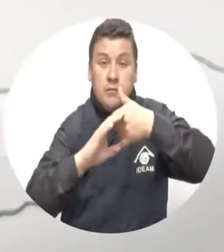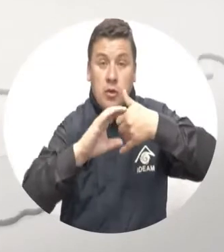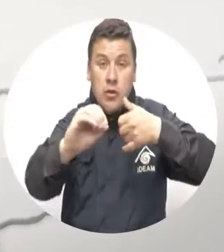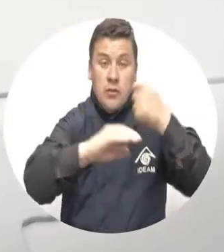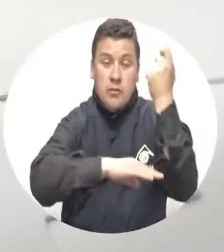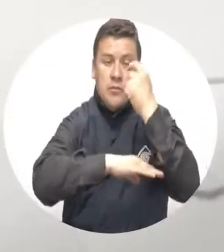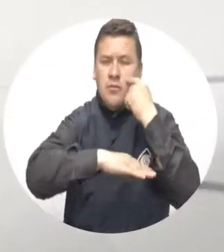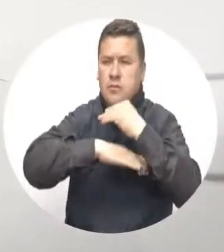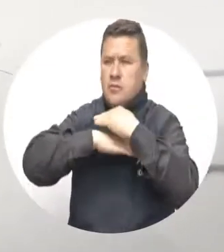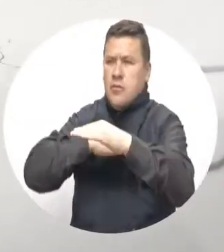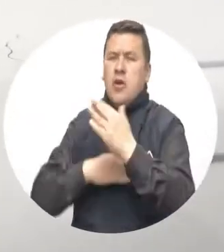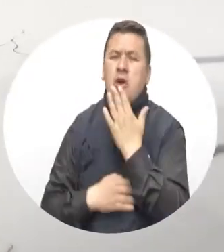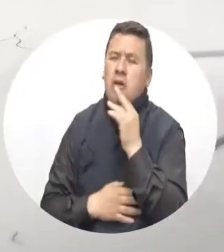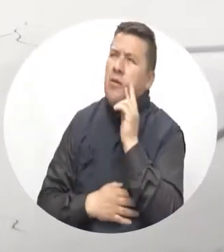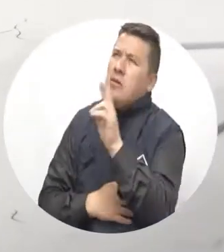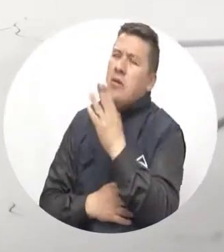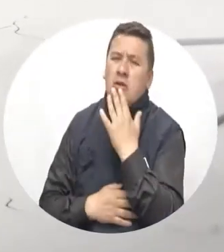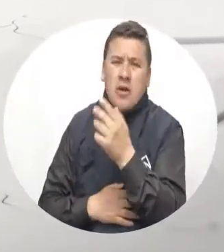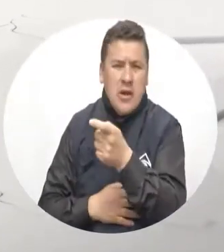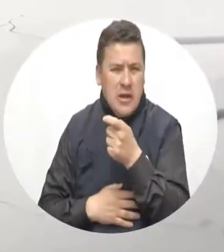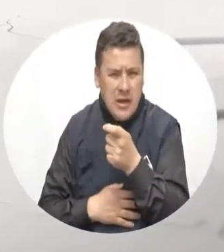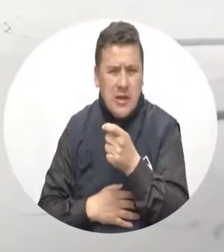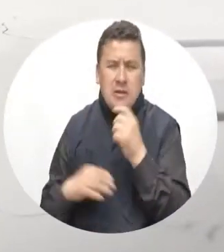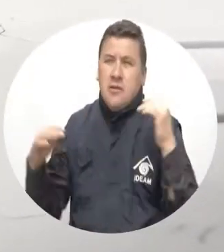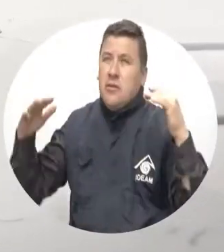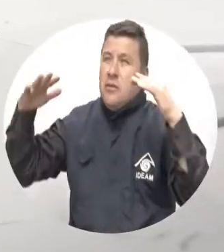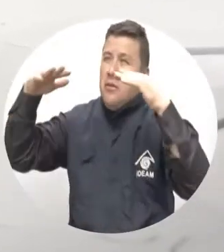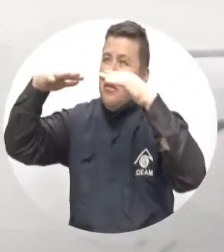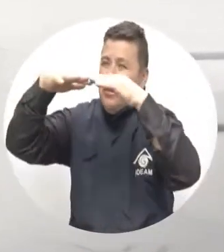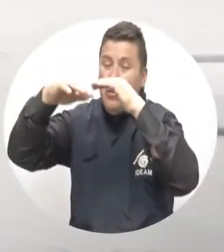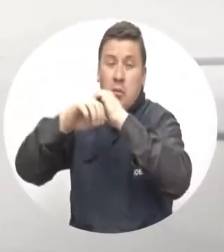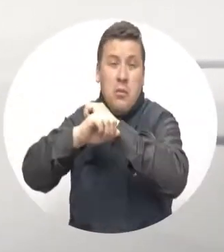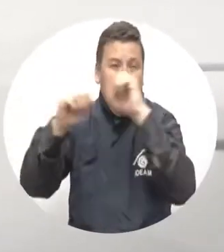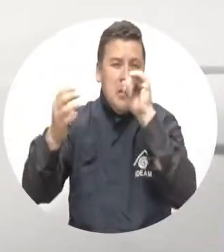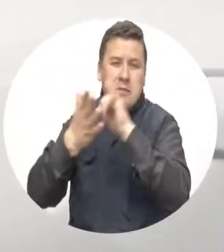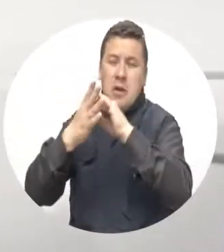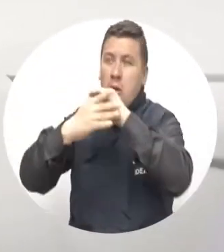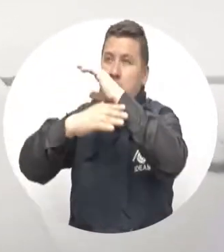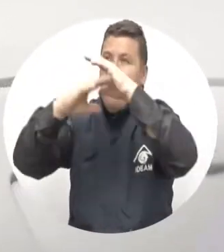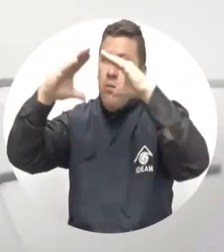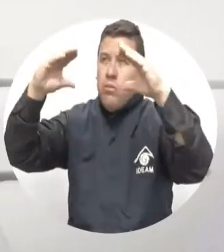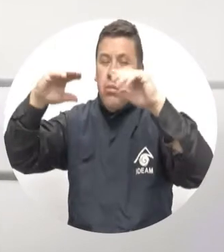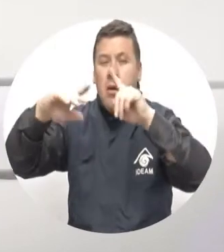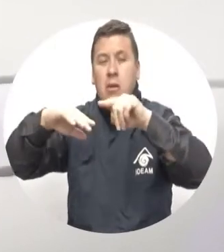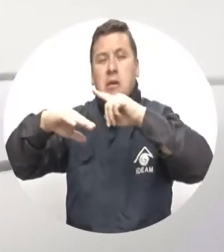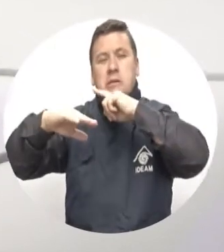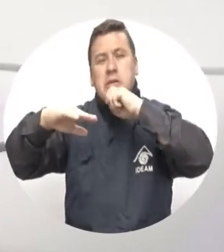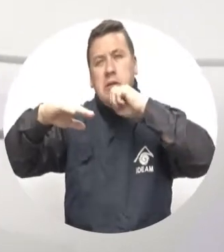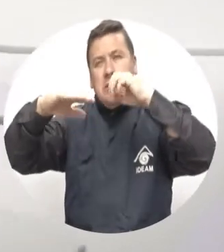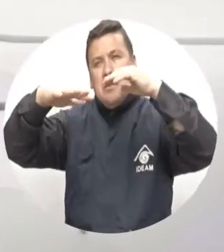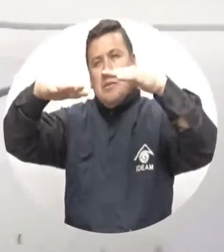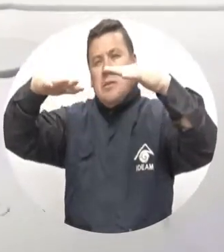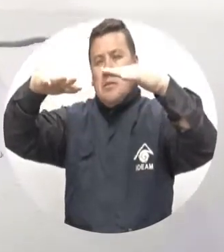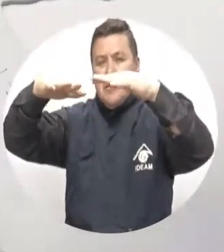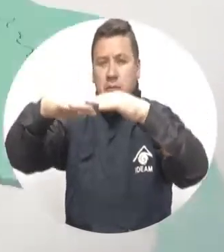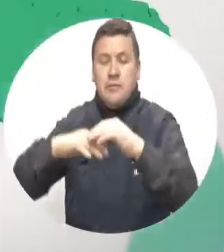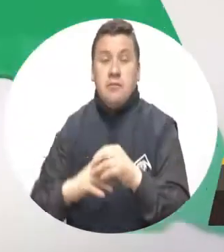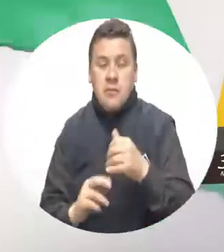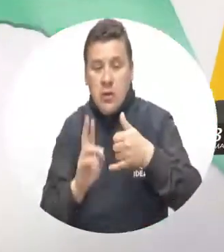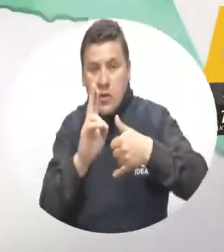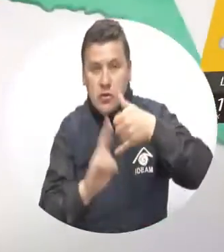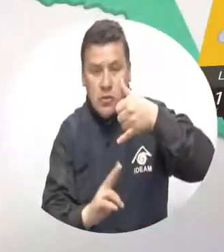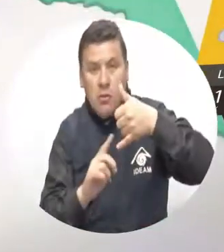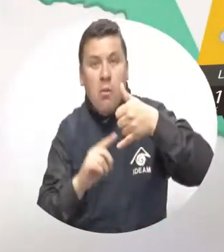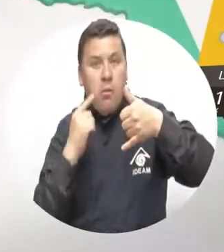nuboso y gris. Se pronostica que a lo largo de la mañana se mantendrán las nubes y los tiempos secos. Al sur de Colombia